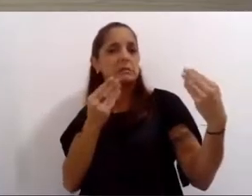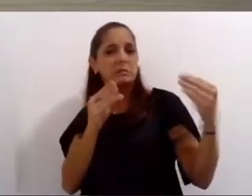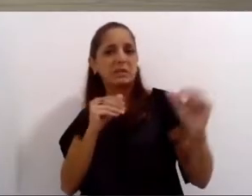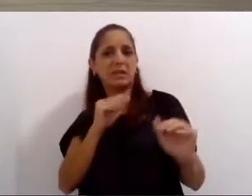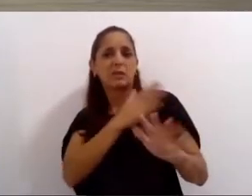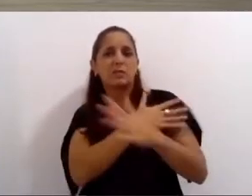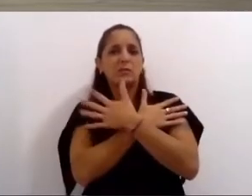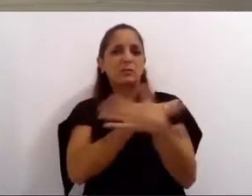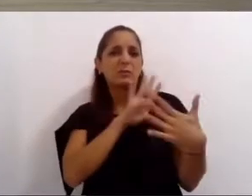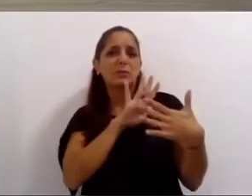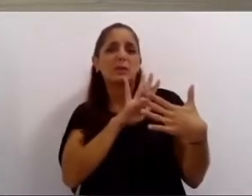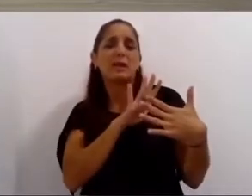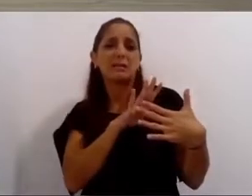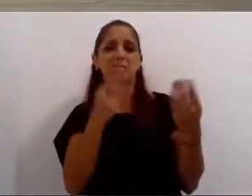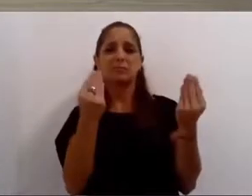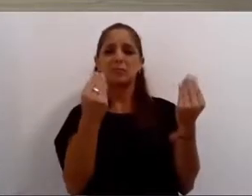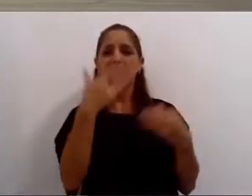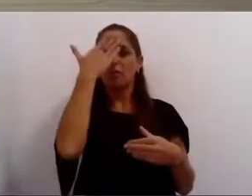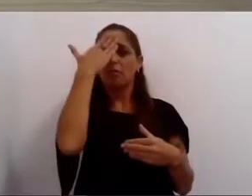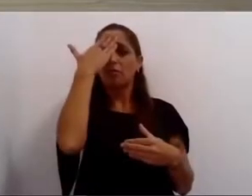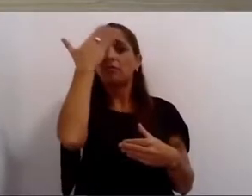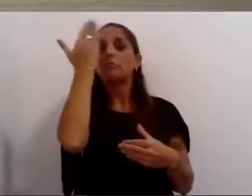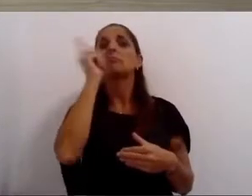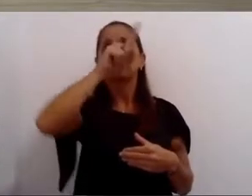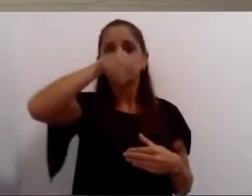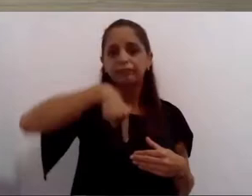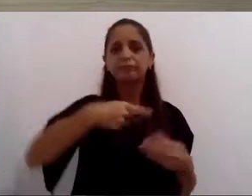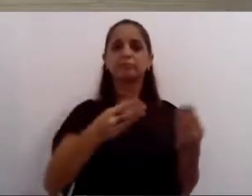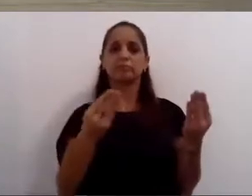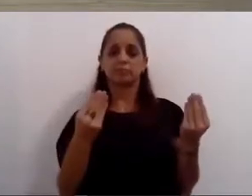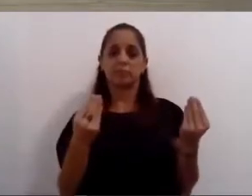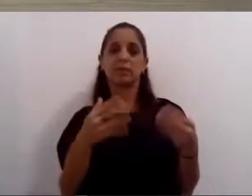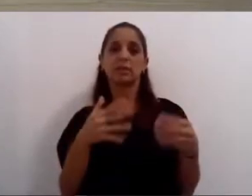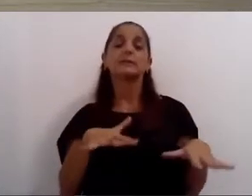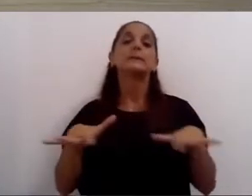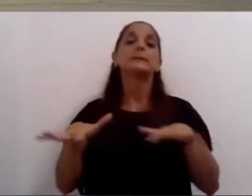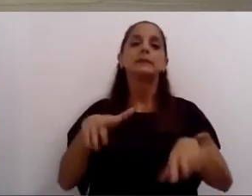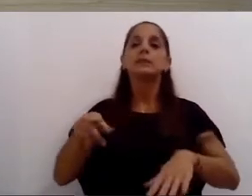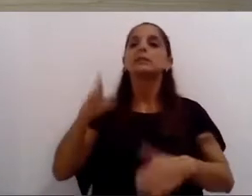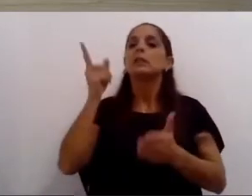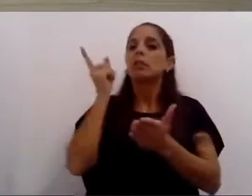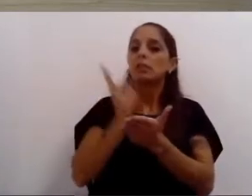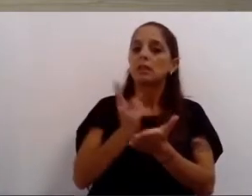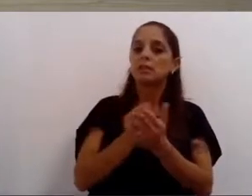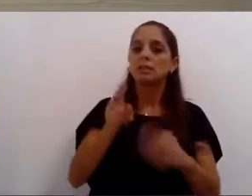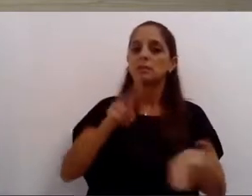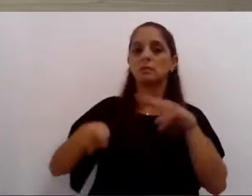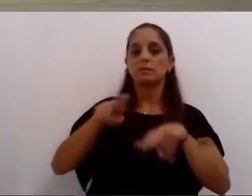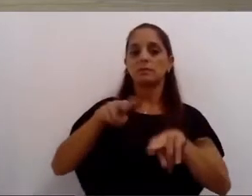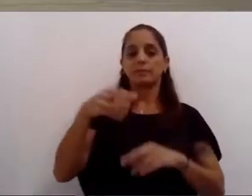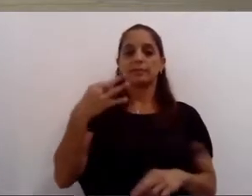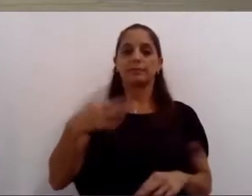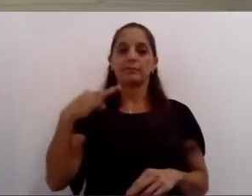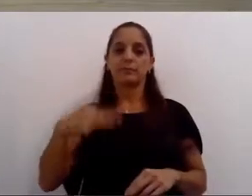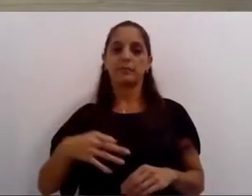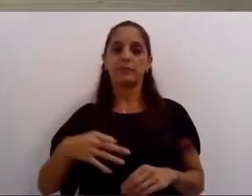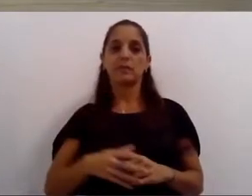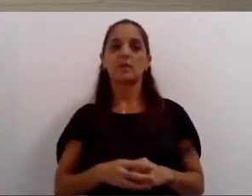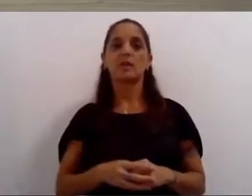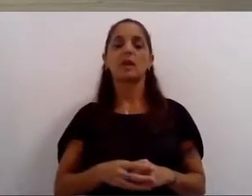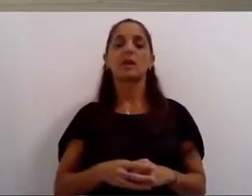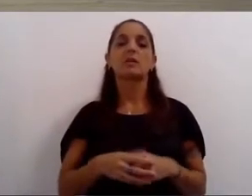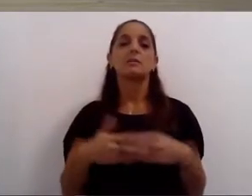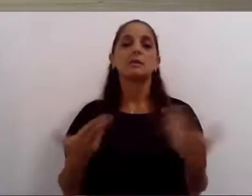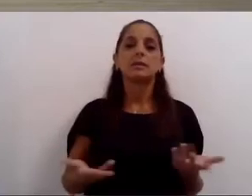abrazo, de enfermarnos. Aquellas fueron horas de tomar decisiones. Era imperativo mantener firme el timón.